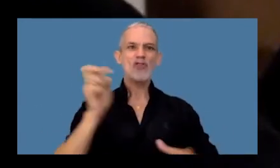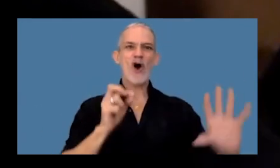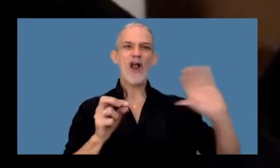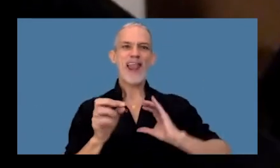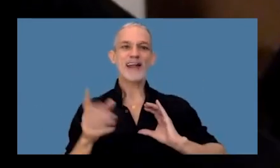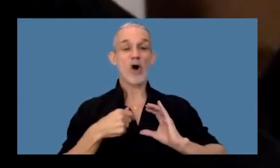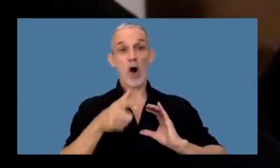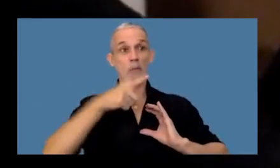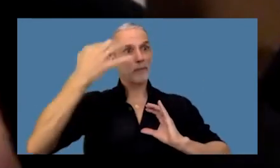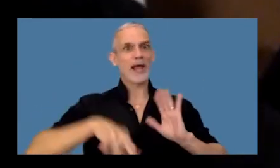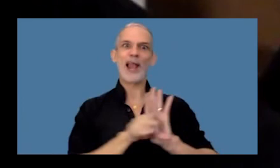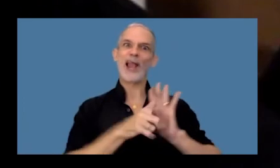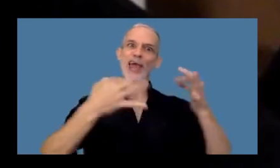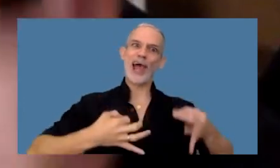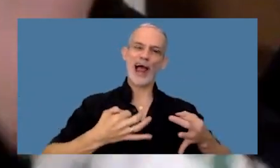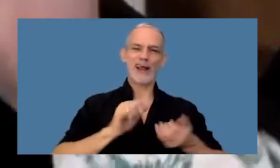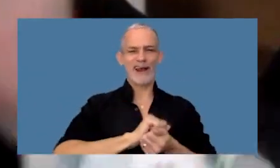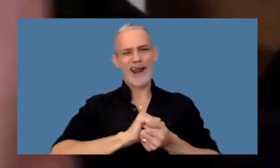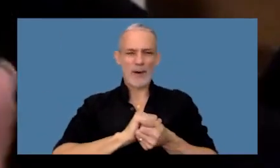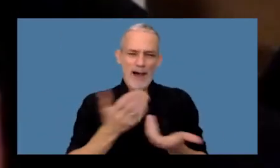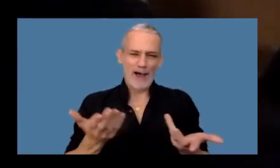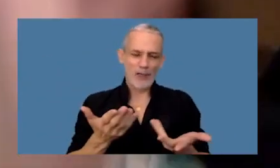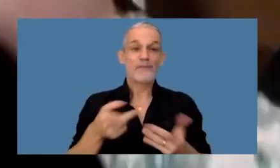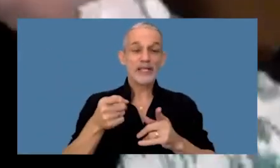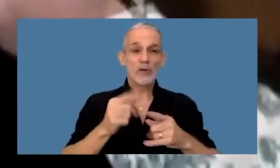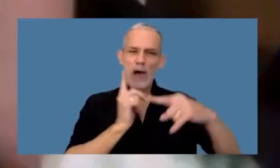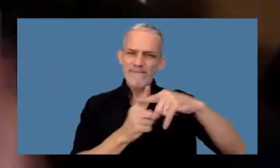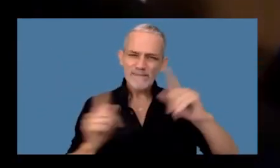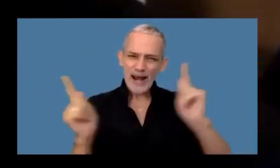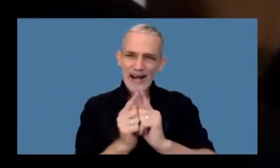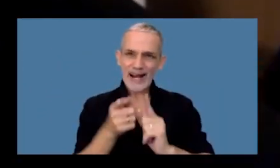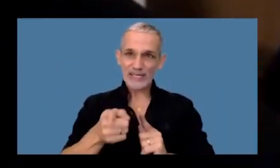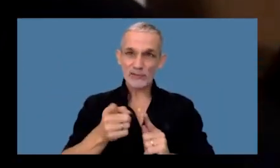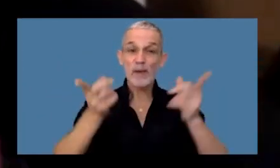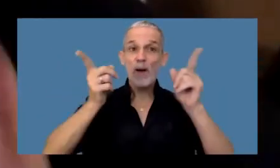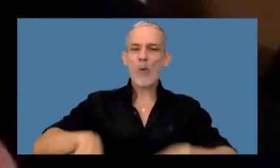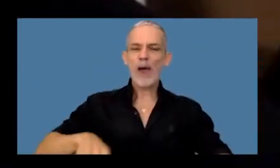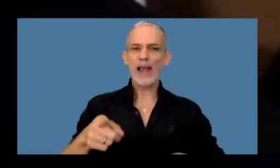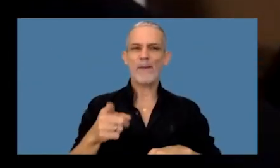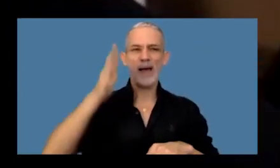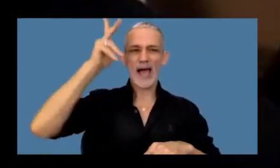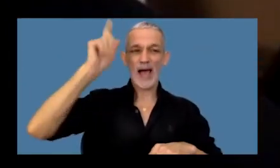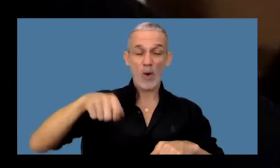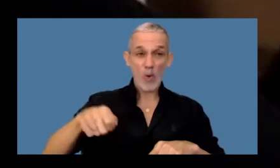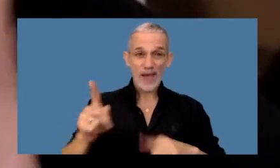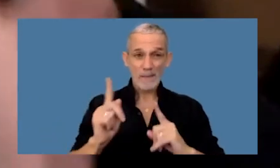apariencia de legalidad entonces en suma y para volver a la esencia del